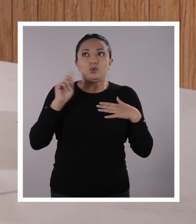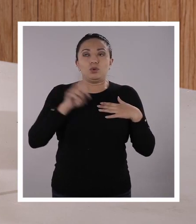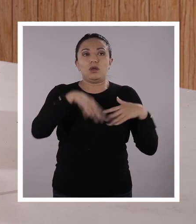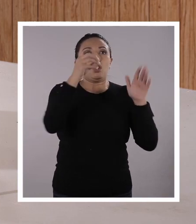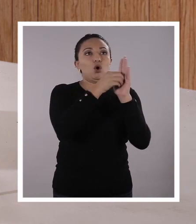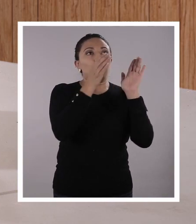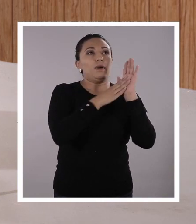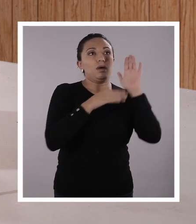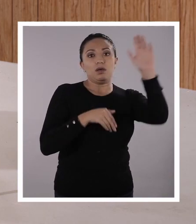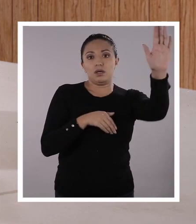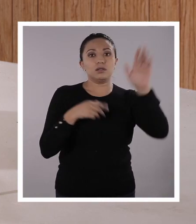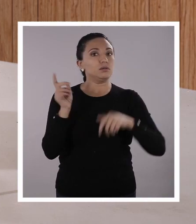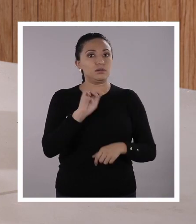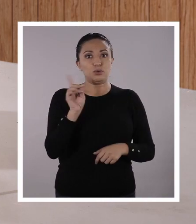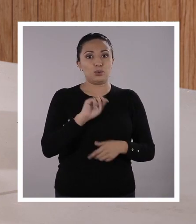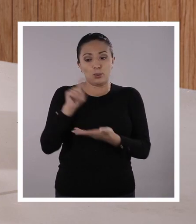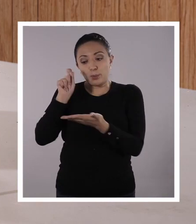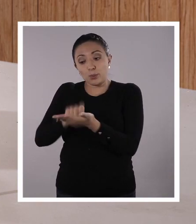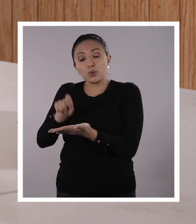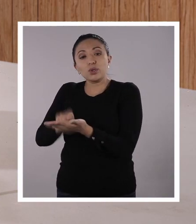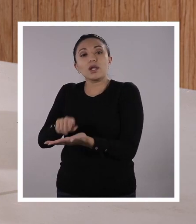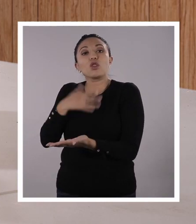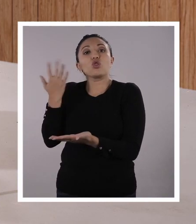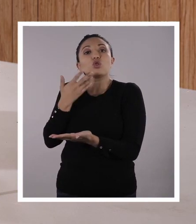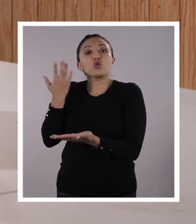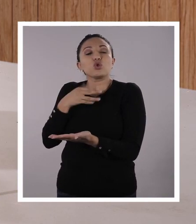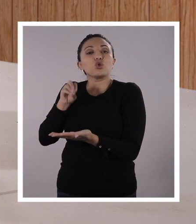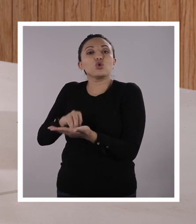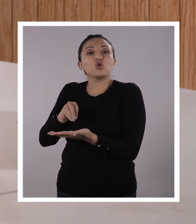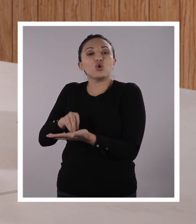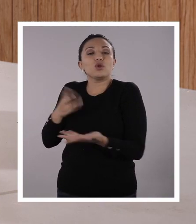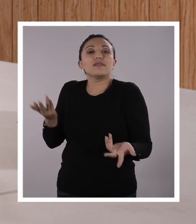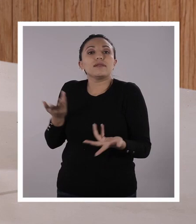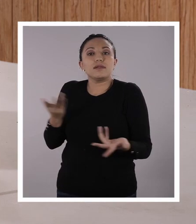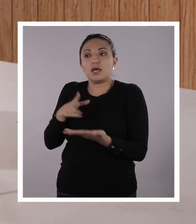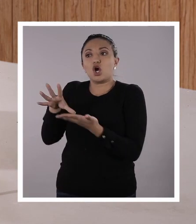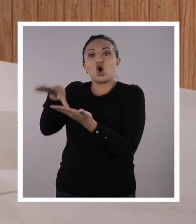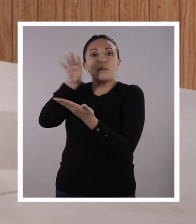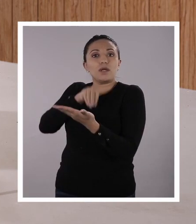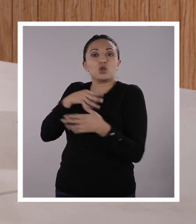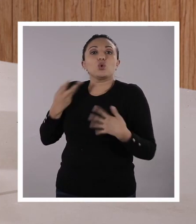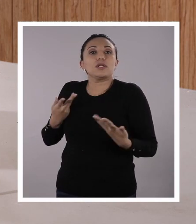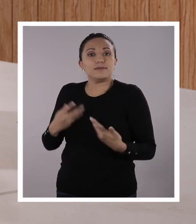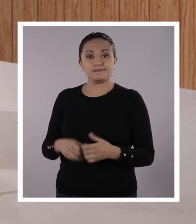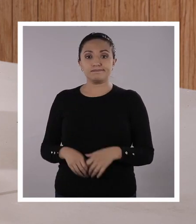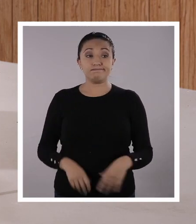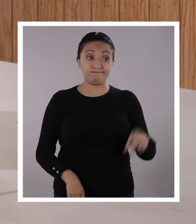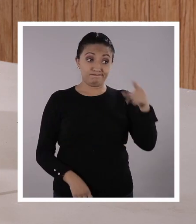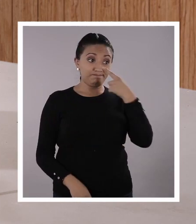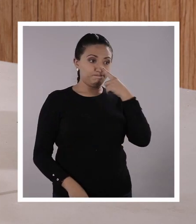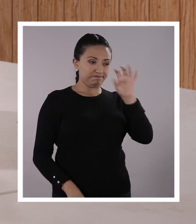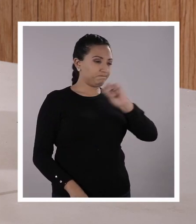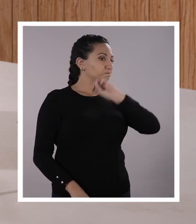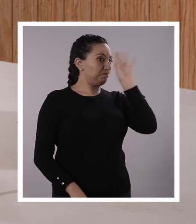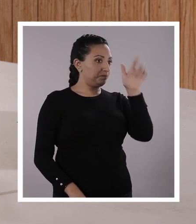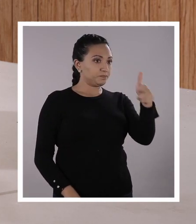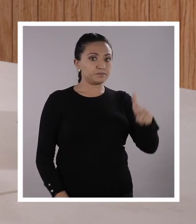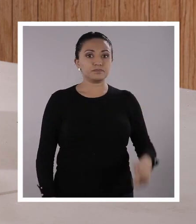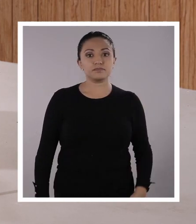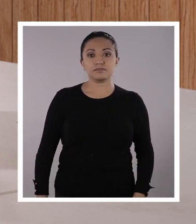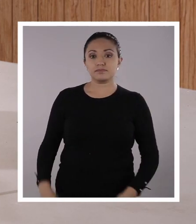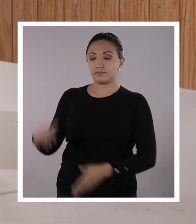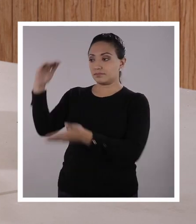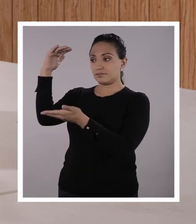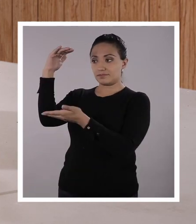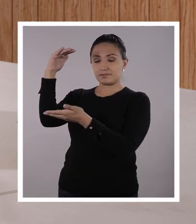presentar un trabajo si yo no hago una cita bibliográfica o webgráfica correcta. Qué interesante, ahí me quedó claro. Santi, mira,